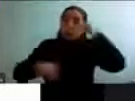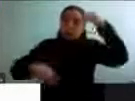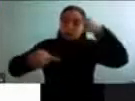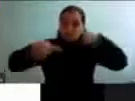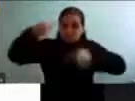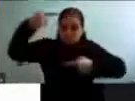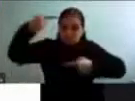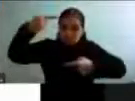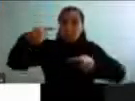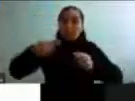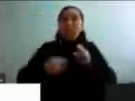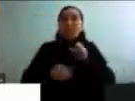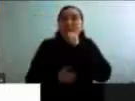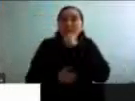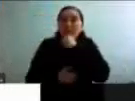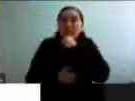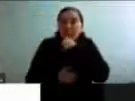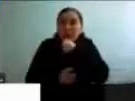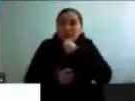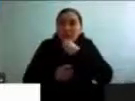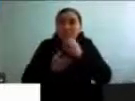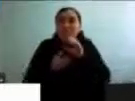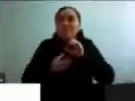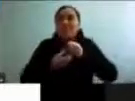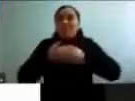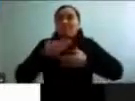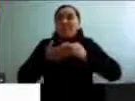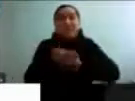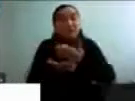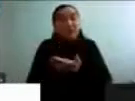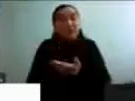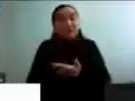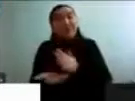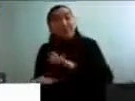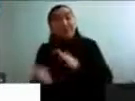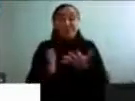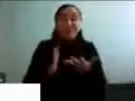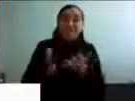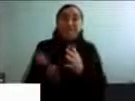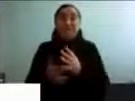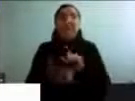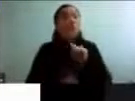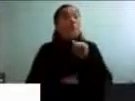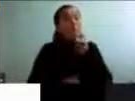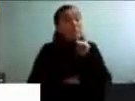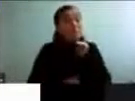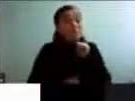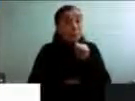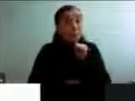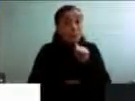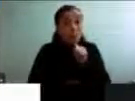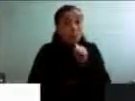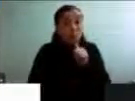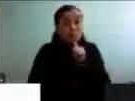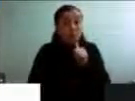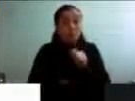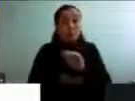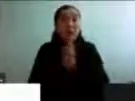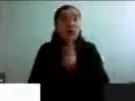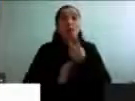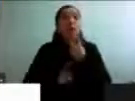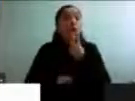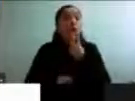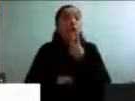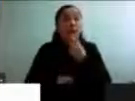envejecimiento saludable del que estábamos hablando anteriormente. Ser pobre puede tener muchas repercusiones durante toda la vida, como el acceso